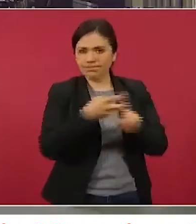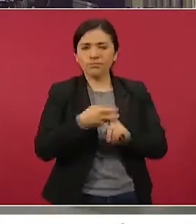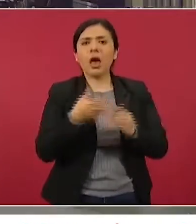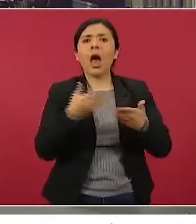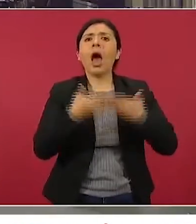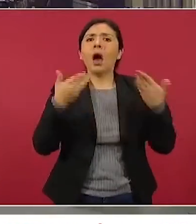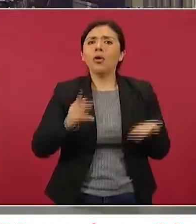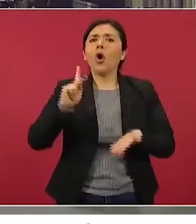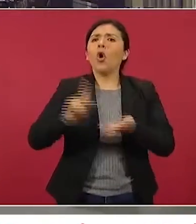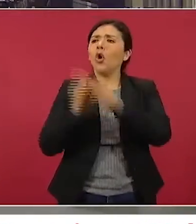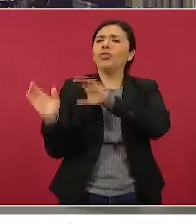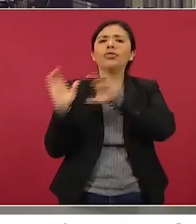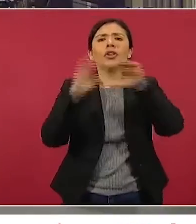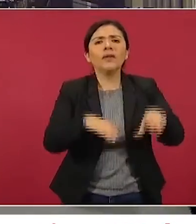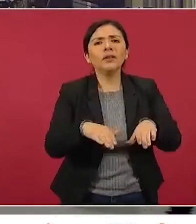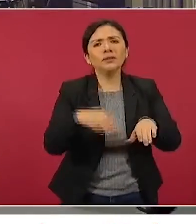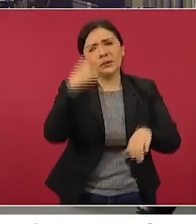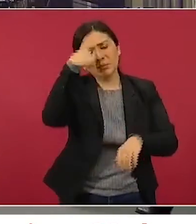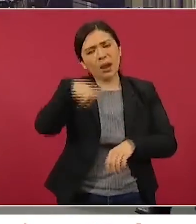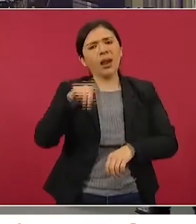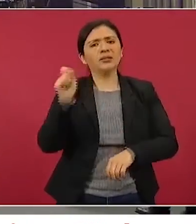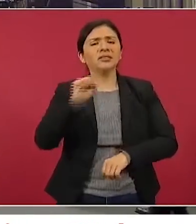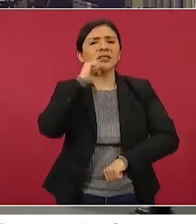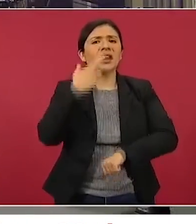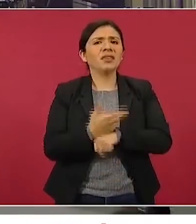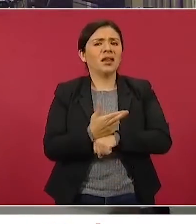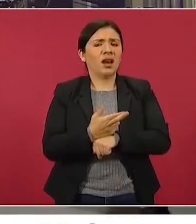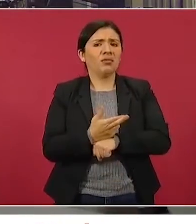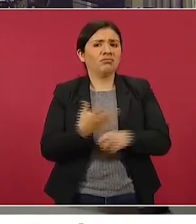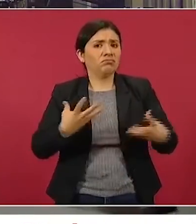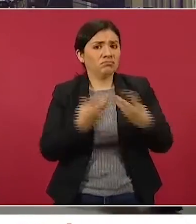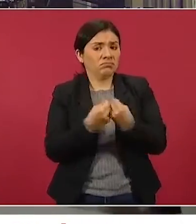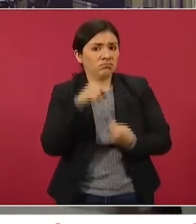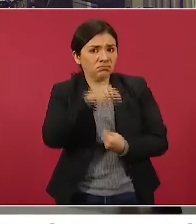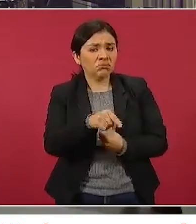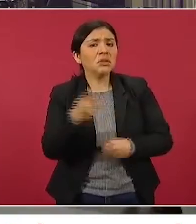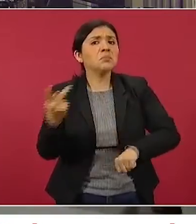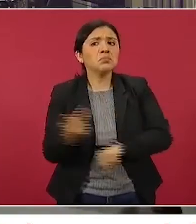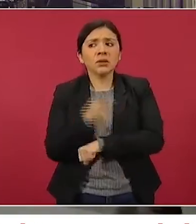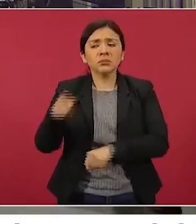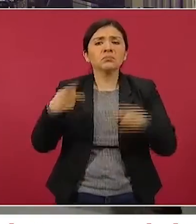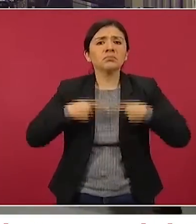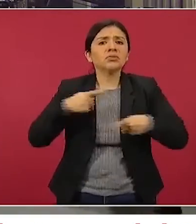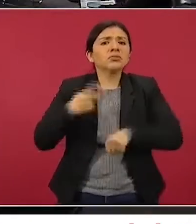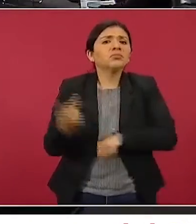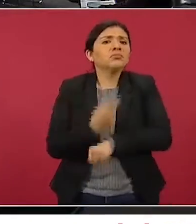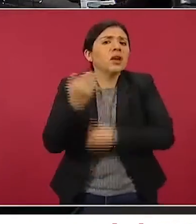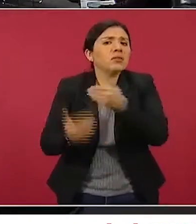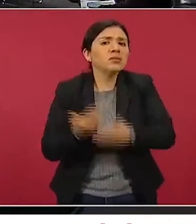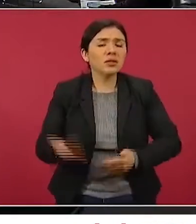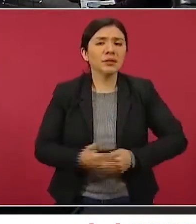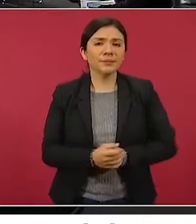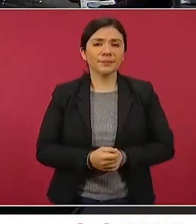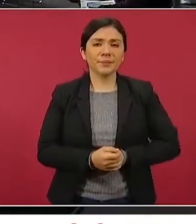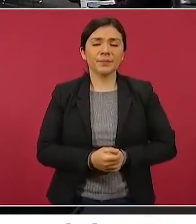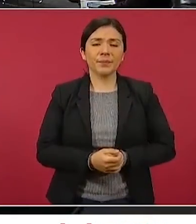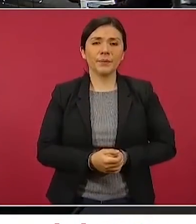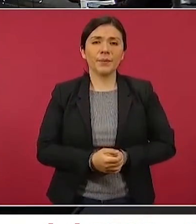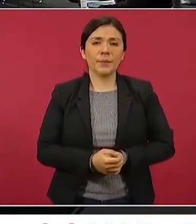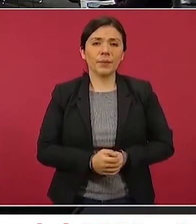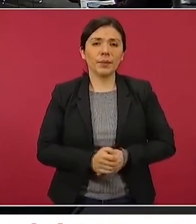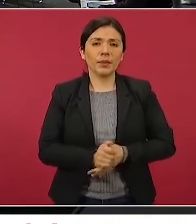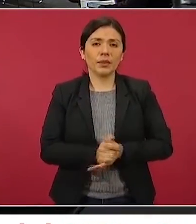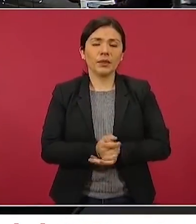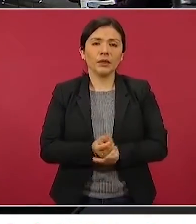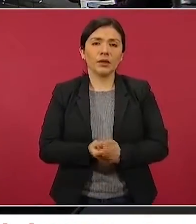recontrataron en el secretario de Ejecutivo. Entonces, ¿qué va a pasar con este funcionario, presidente? Bueno, son dos cosas. Primero, si